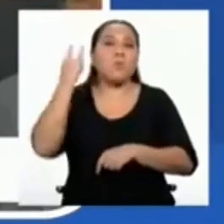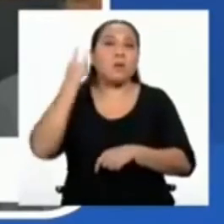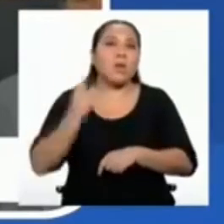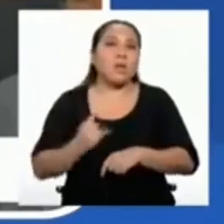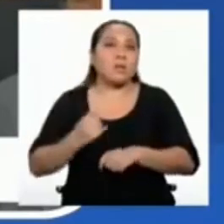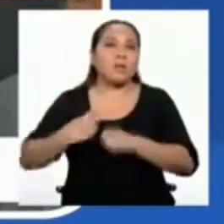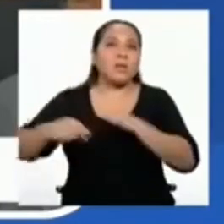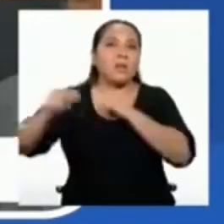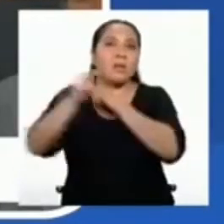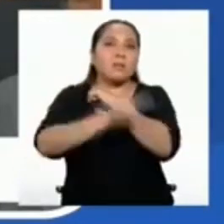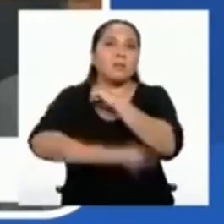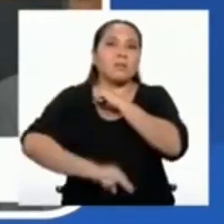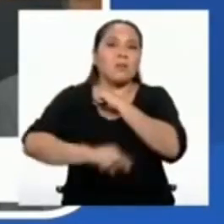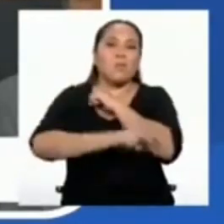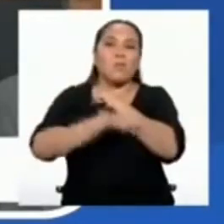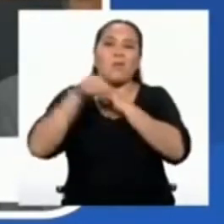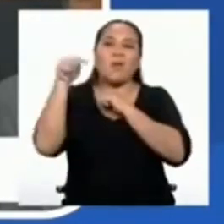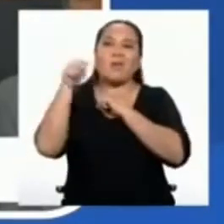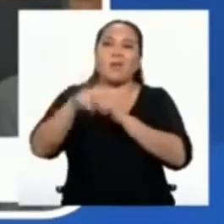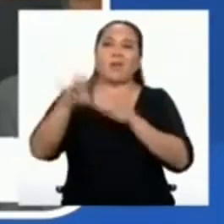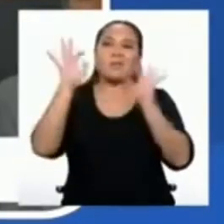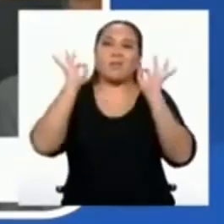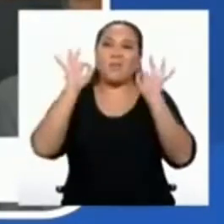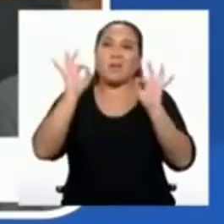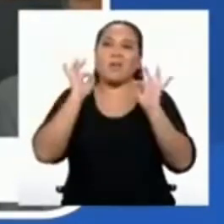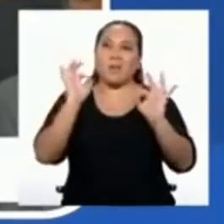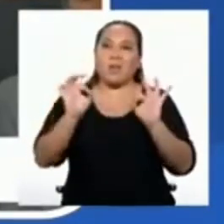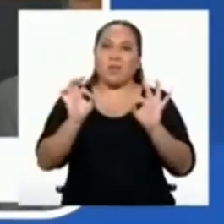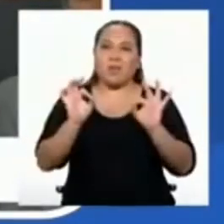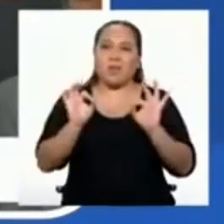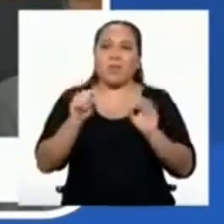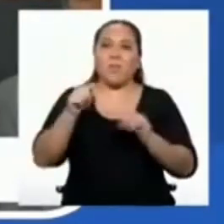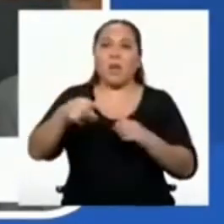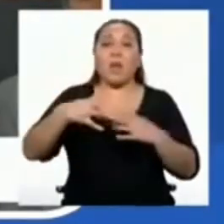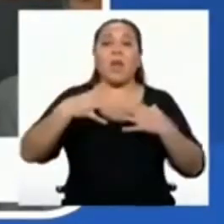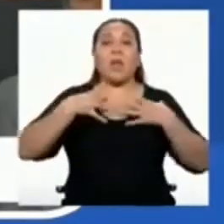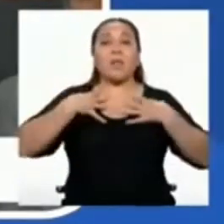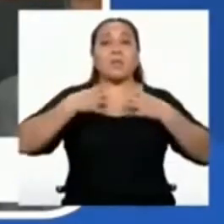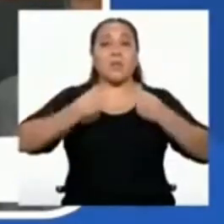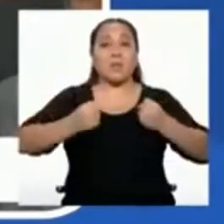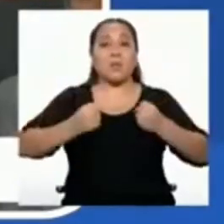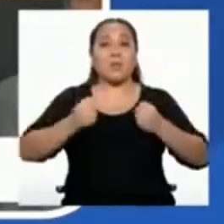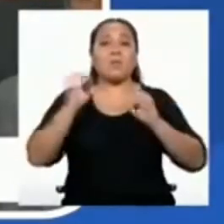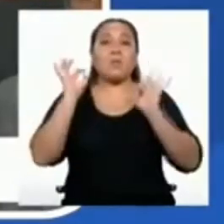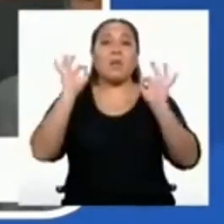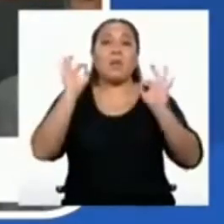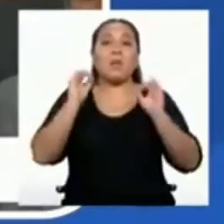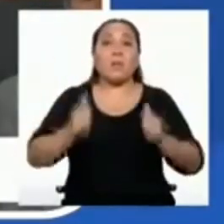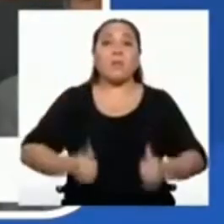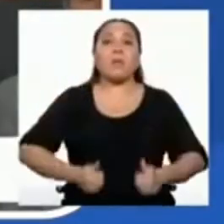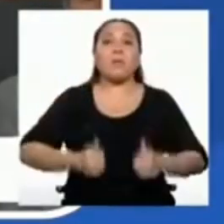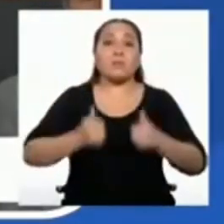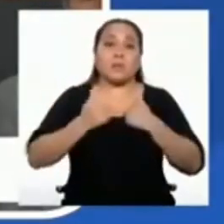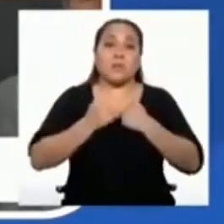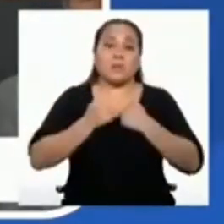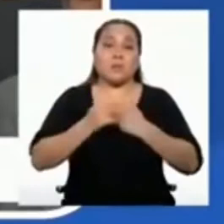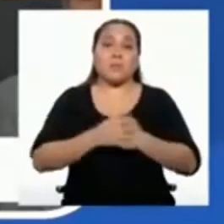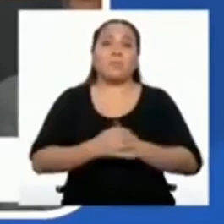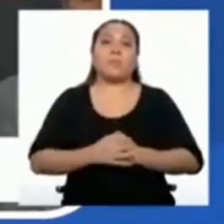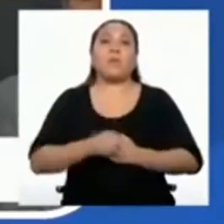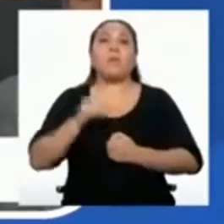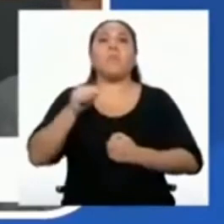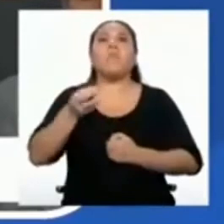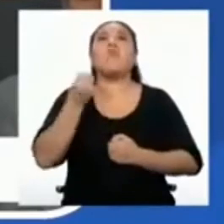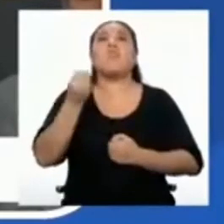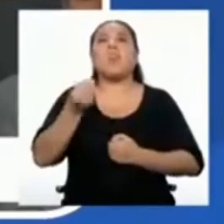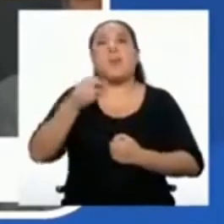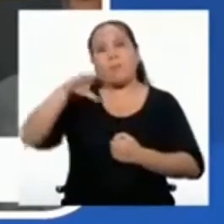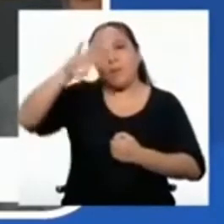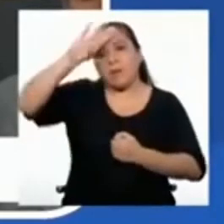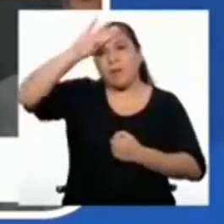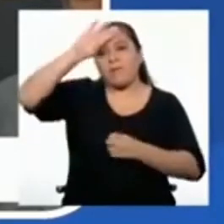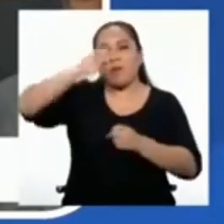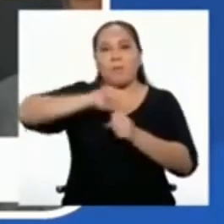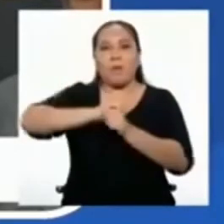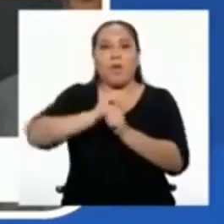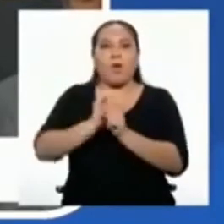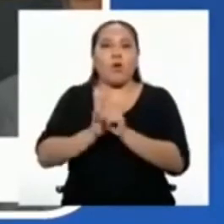circunstancias que afectan la vida de la nación a consecuencia del coronavirus.